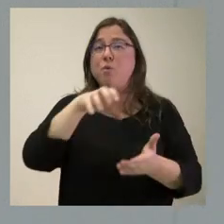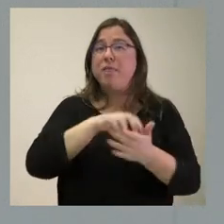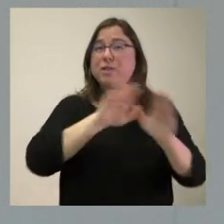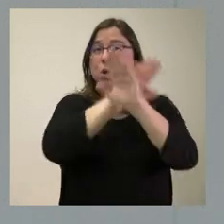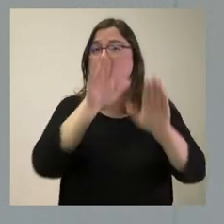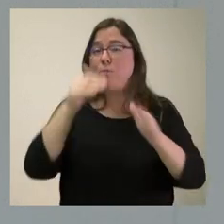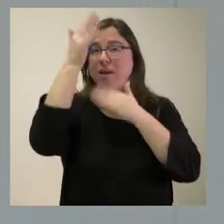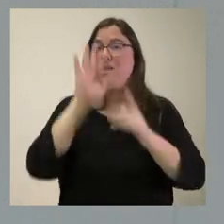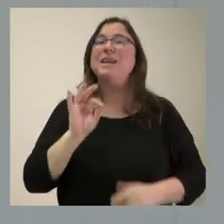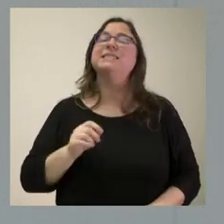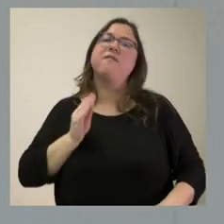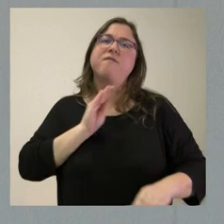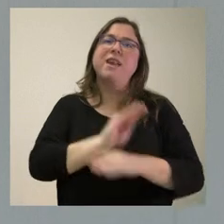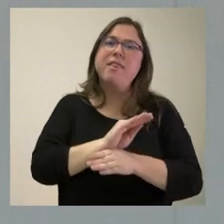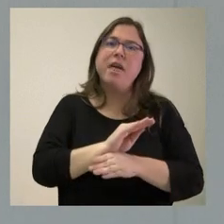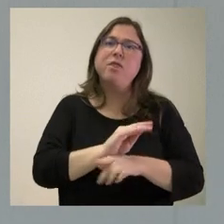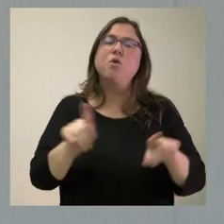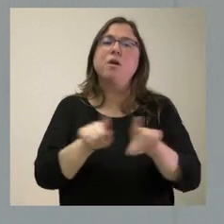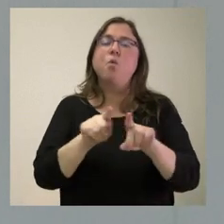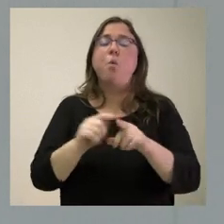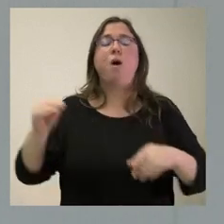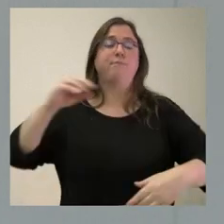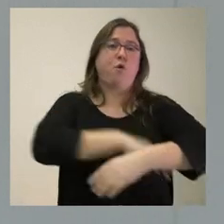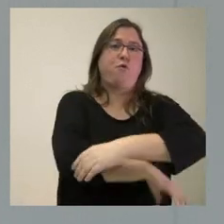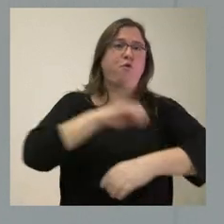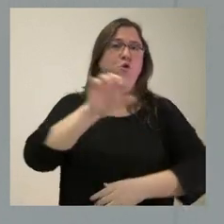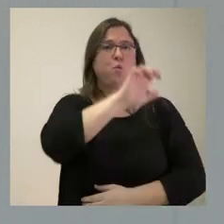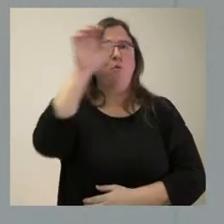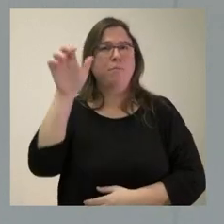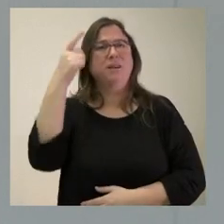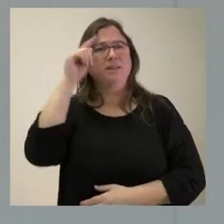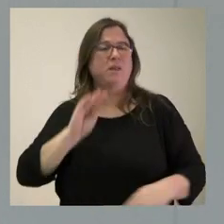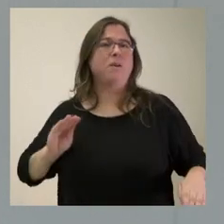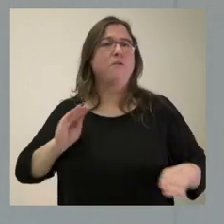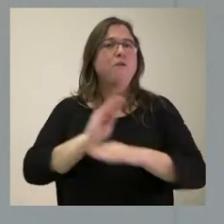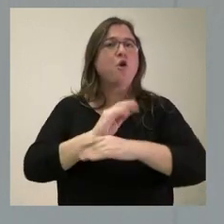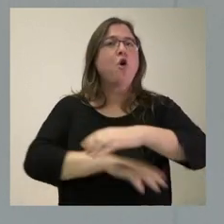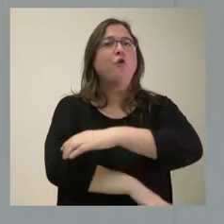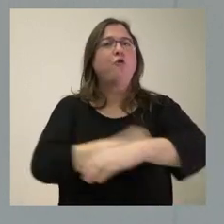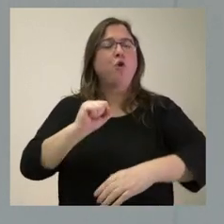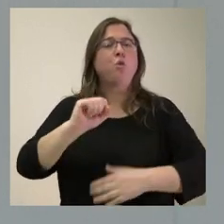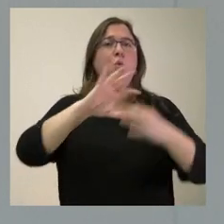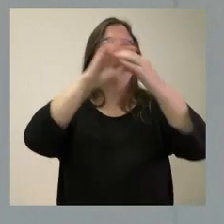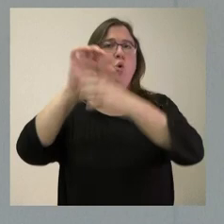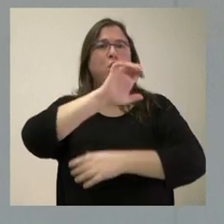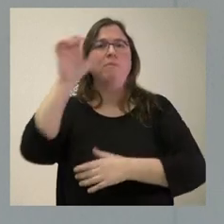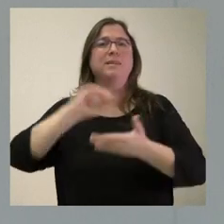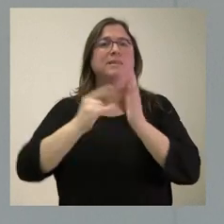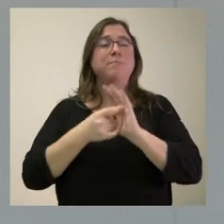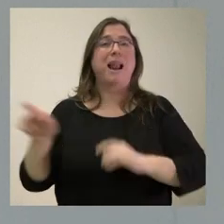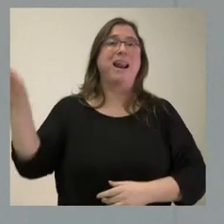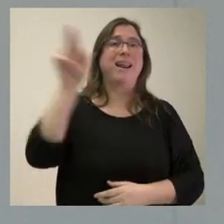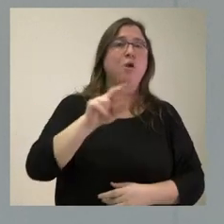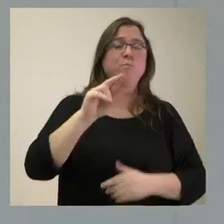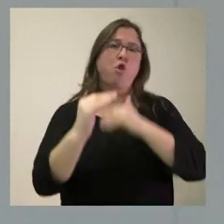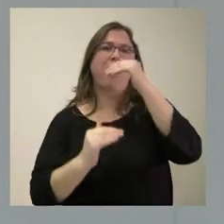atención es un centro financiado con fondos de la Unión Europea. Saben ustedes que hay asignados fondos de la Unión Europea del mecanismo de recuperación y